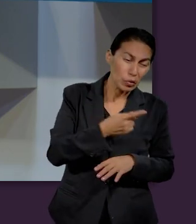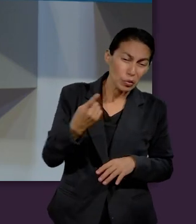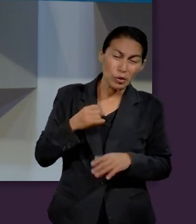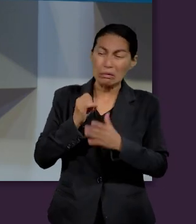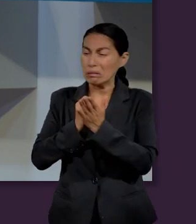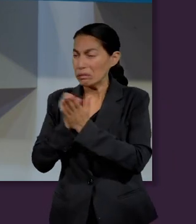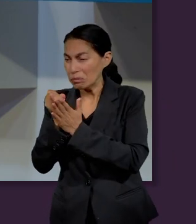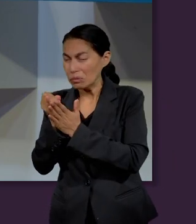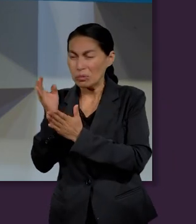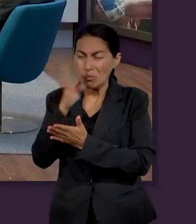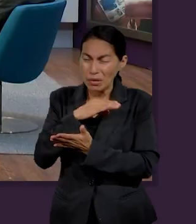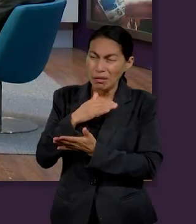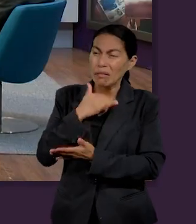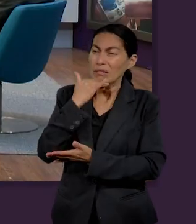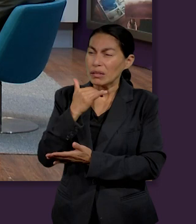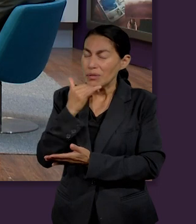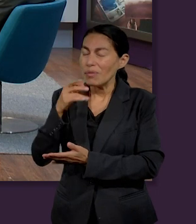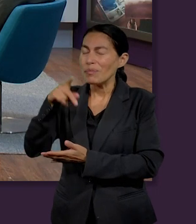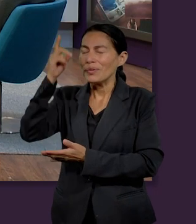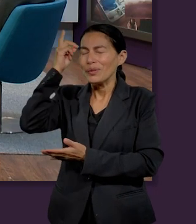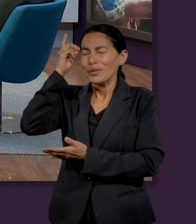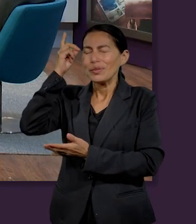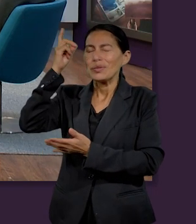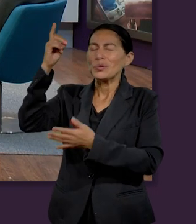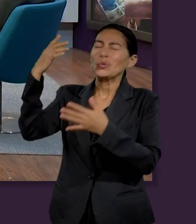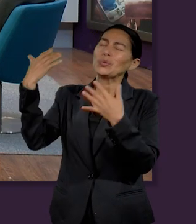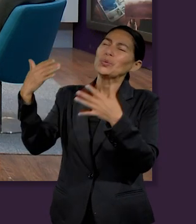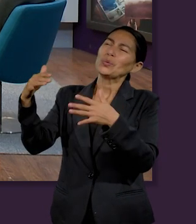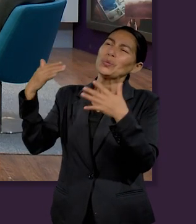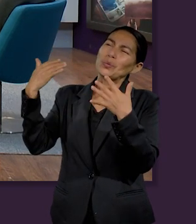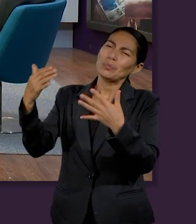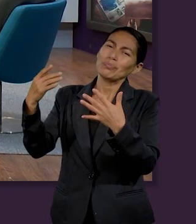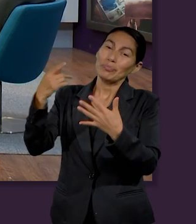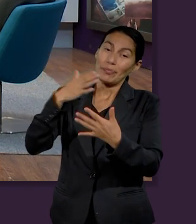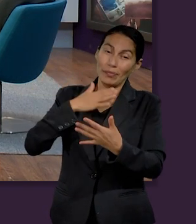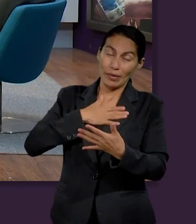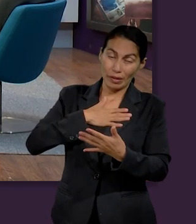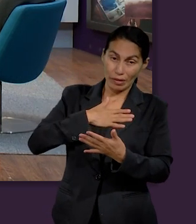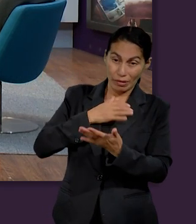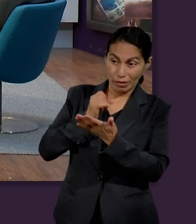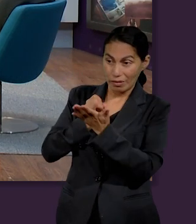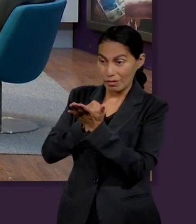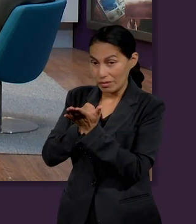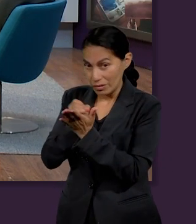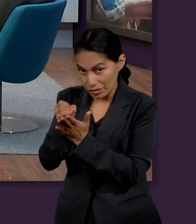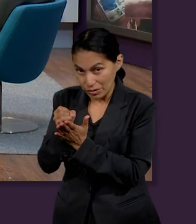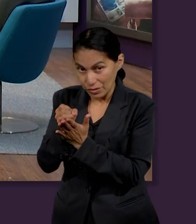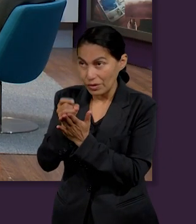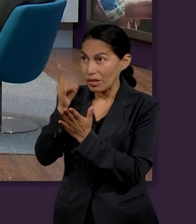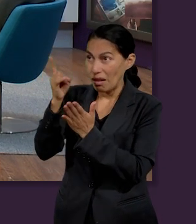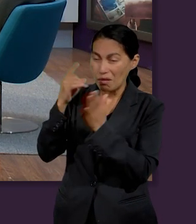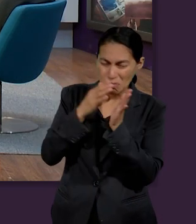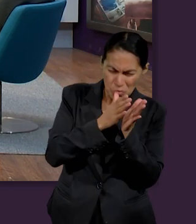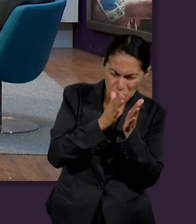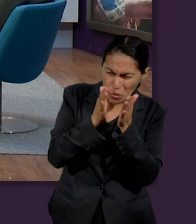malas decisiones, pero ahí es donde entra la providencia de Dios que puede tomar esa mala decisión